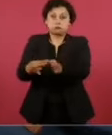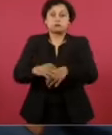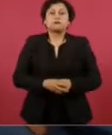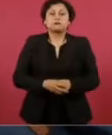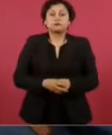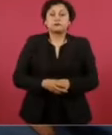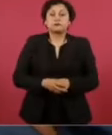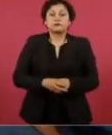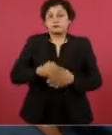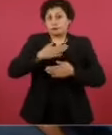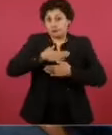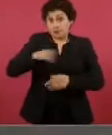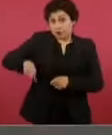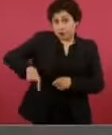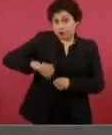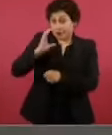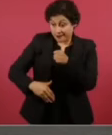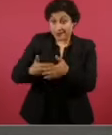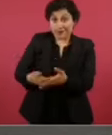concluya el gobierno,